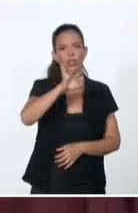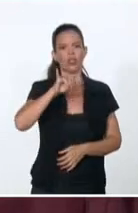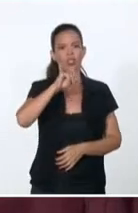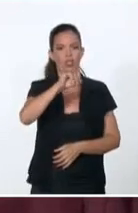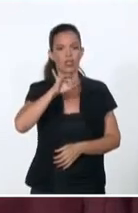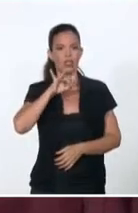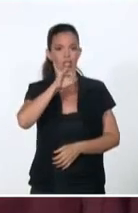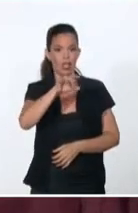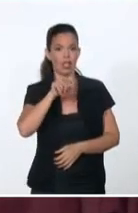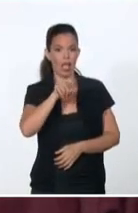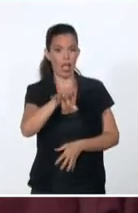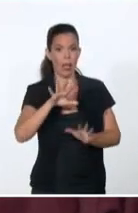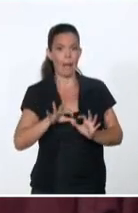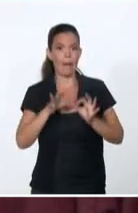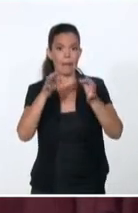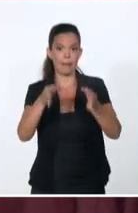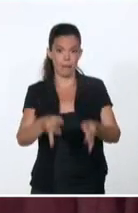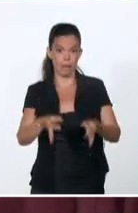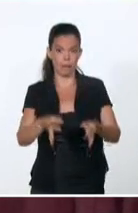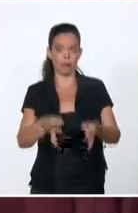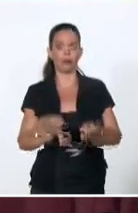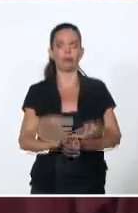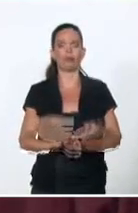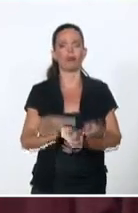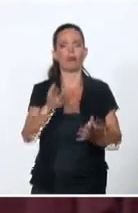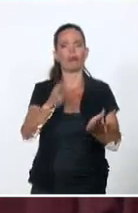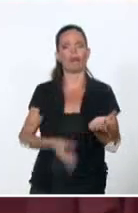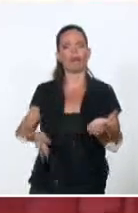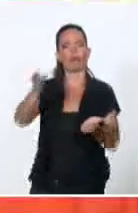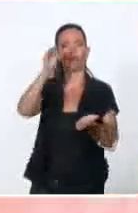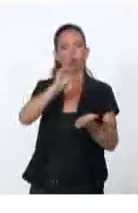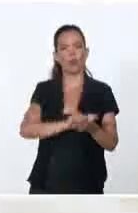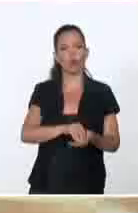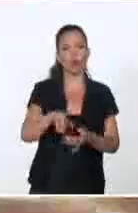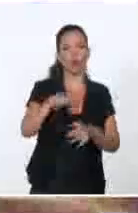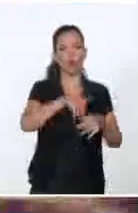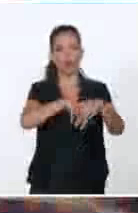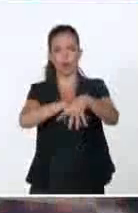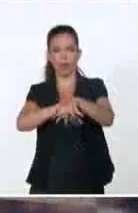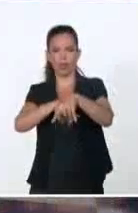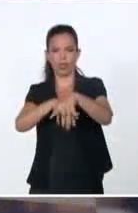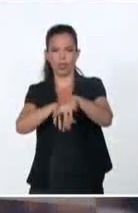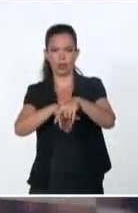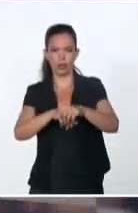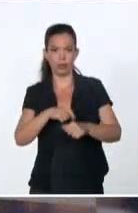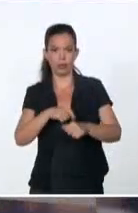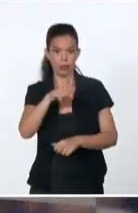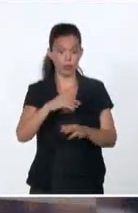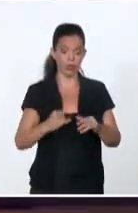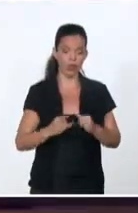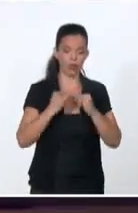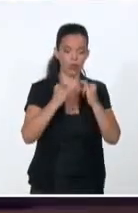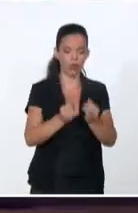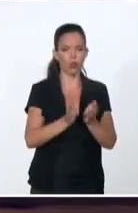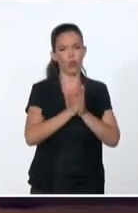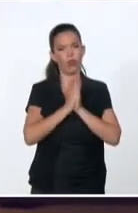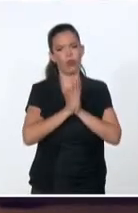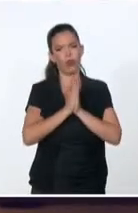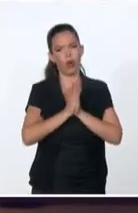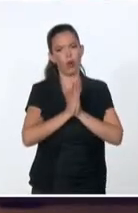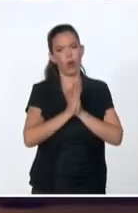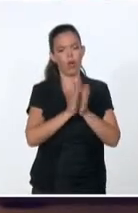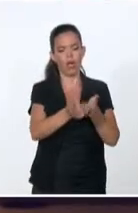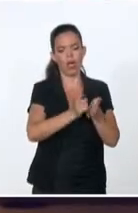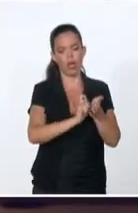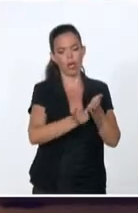decide darle una mayor amplitud al movimiento para incorporar una mayor cantidad de conspiradores. Francisco Maceo Osorio le pide a Perucho que escriba la música